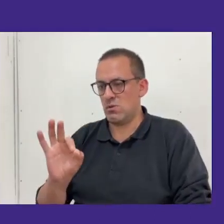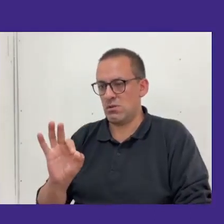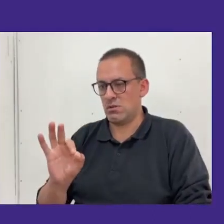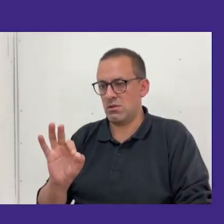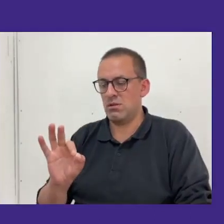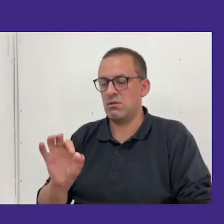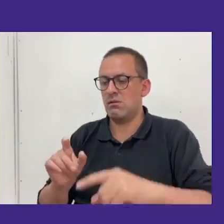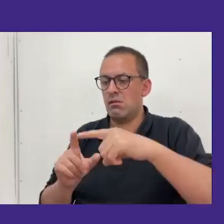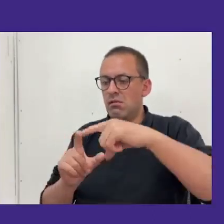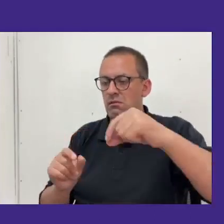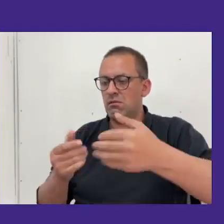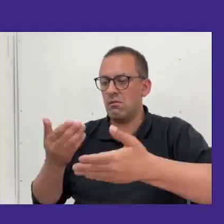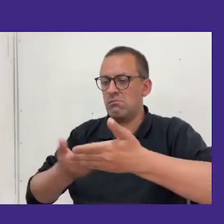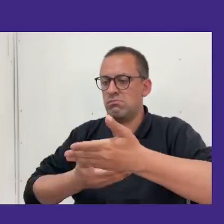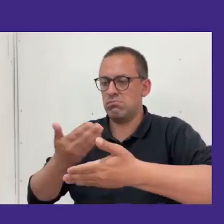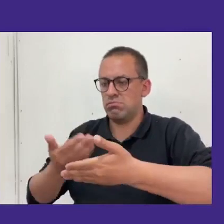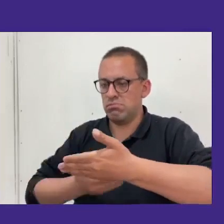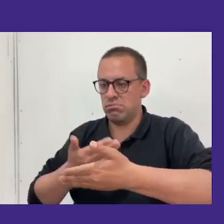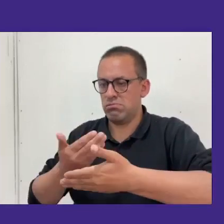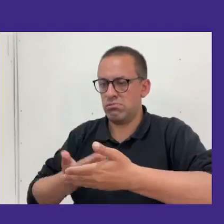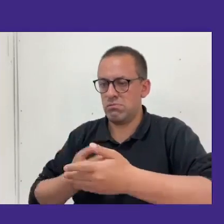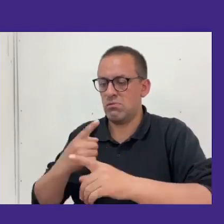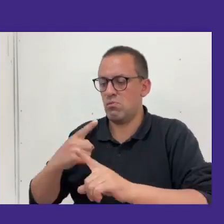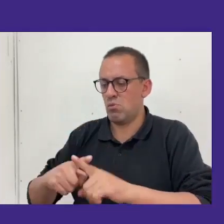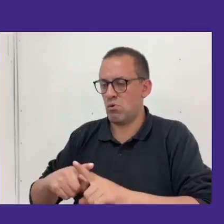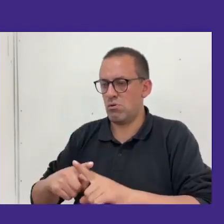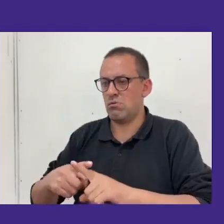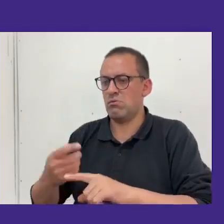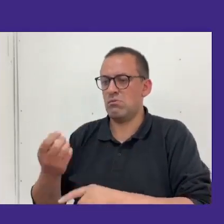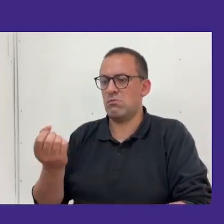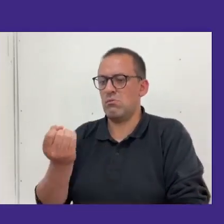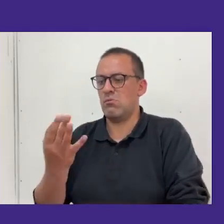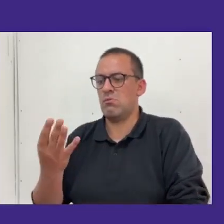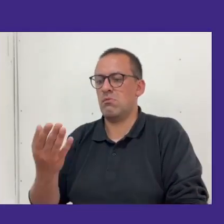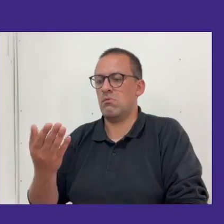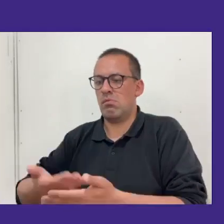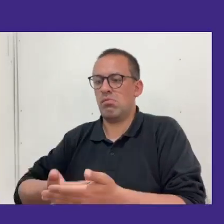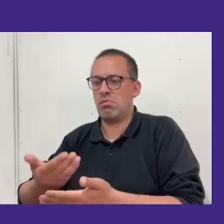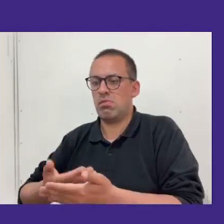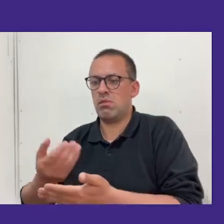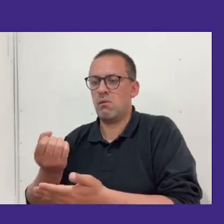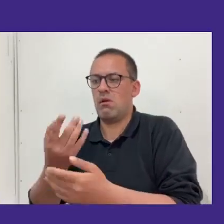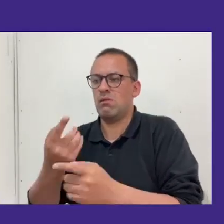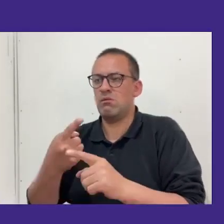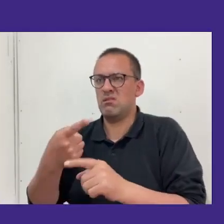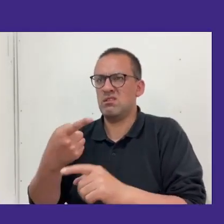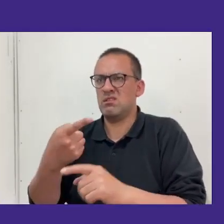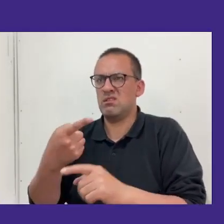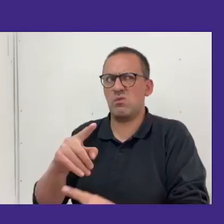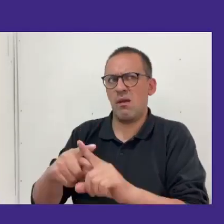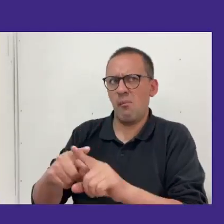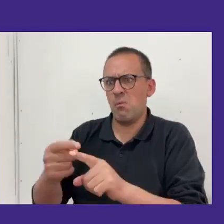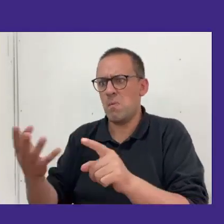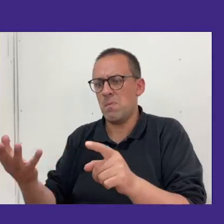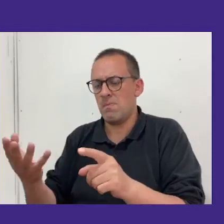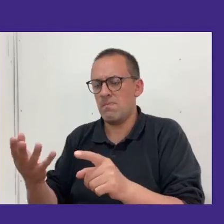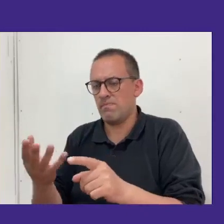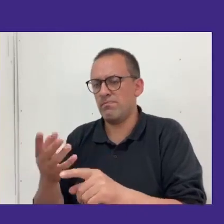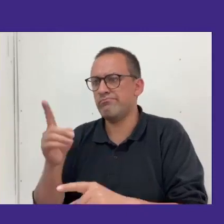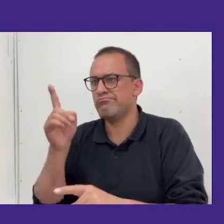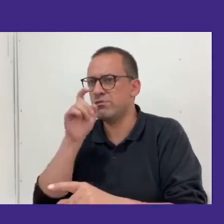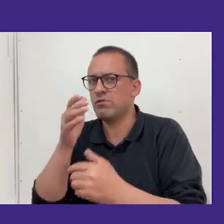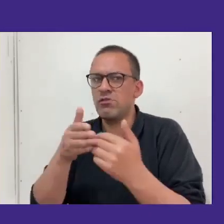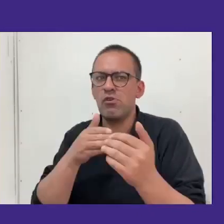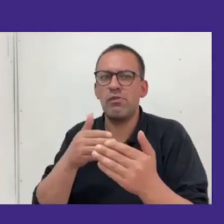juego y eso hay que multiplicarlo por el número de ejemplares que fuéramos a imprimir. Entonces también fue